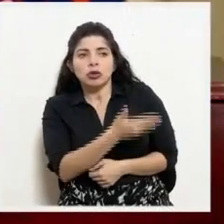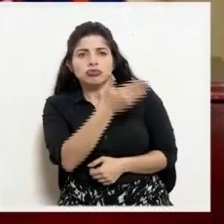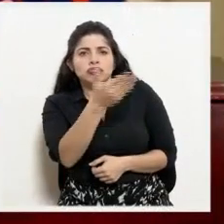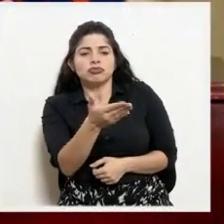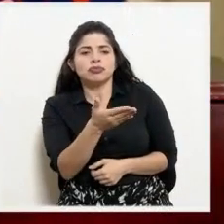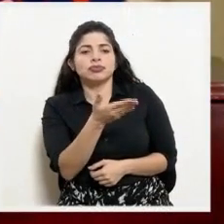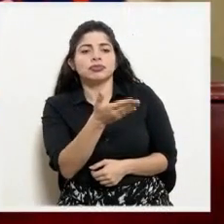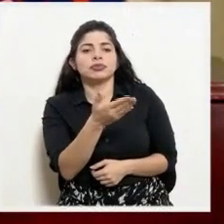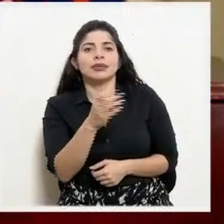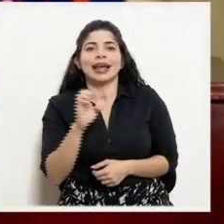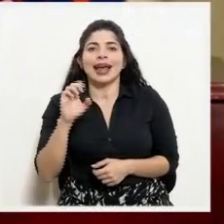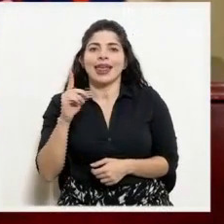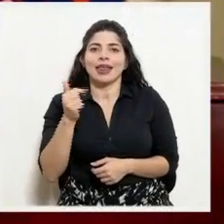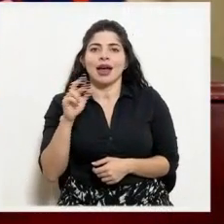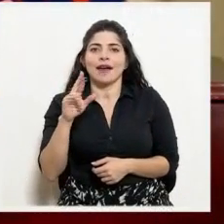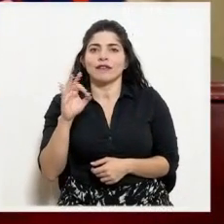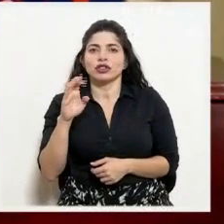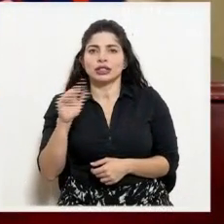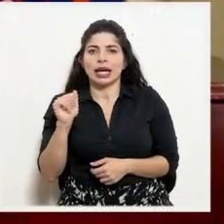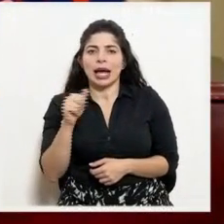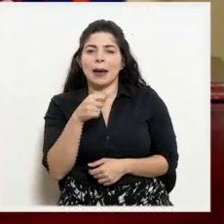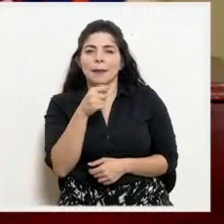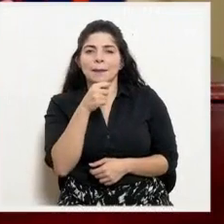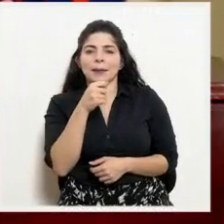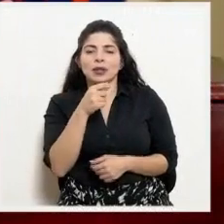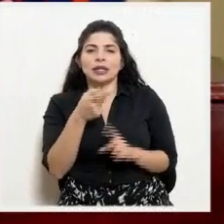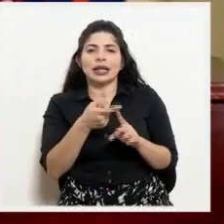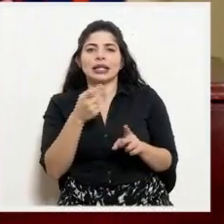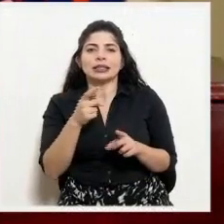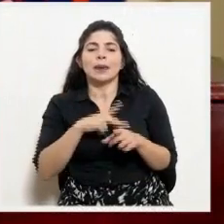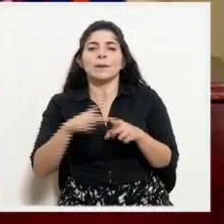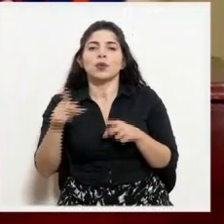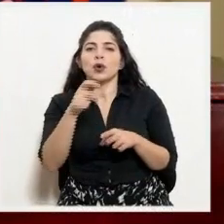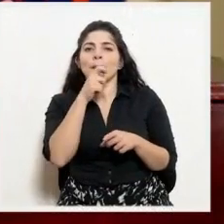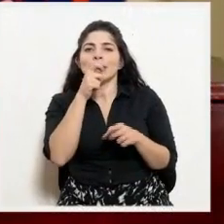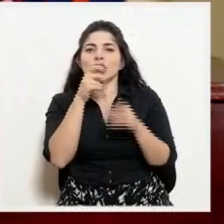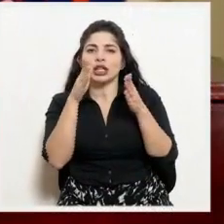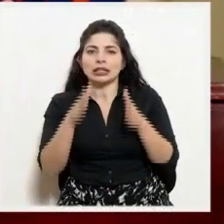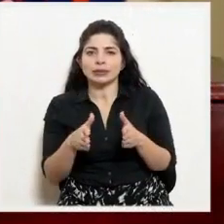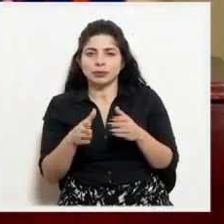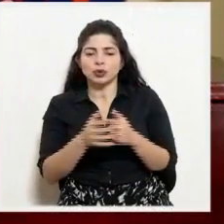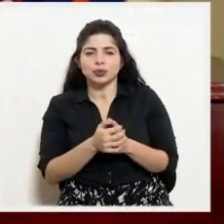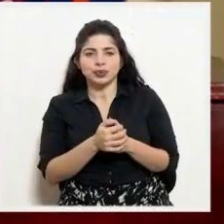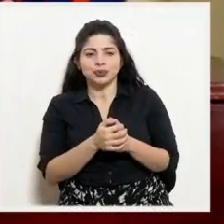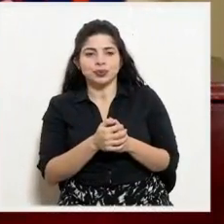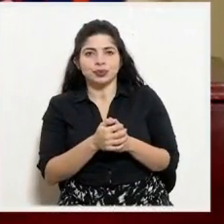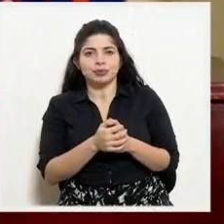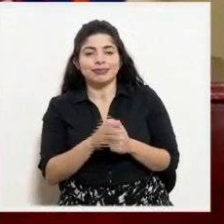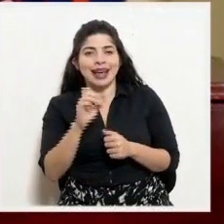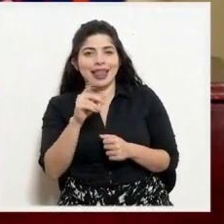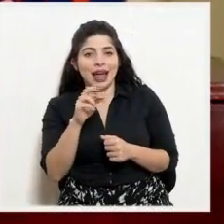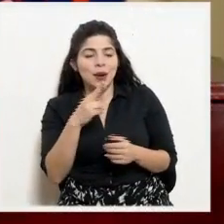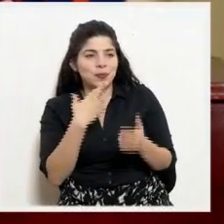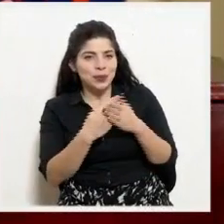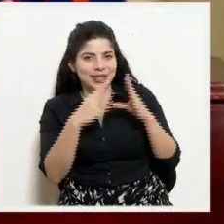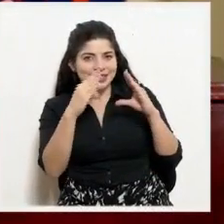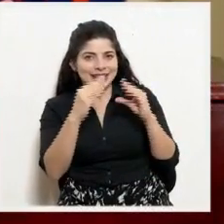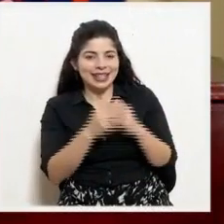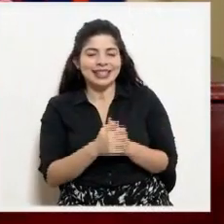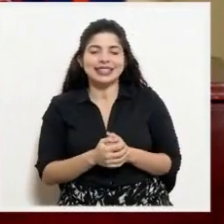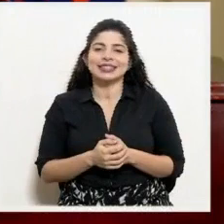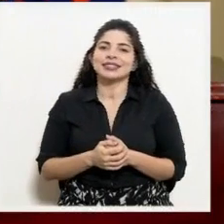con don Edgar Fonseca del medio Puro Periodismo. Don Edgar, muy buenas tardes.